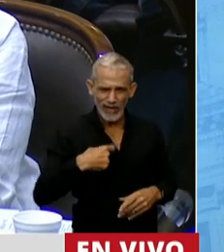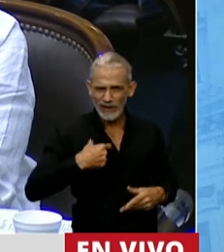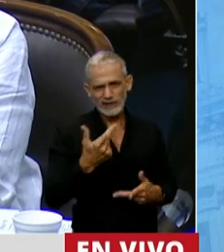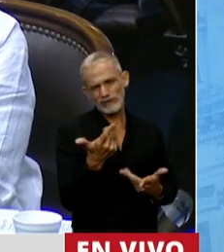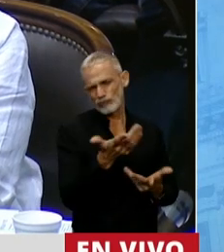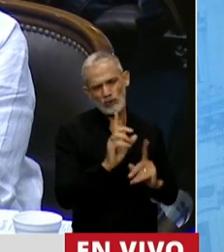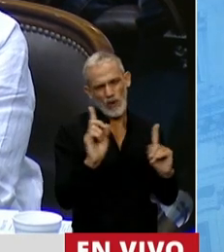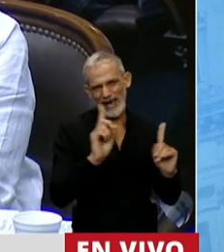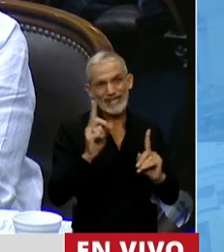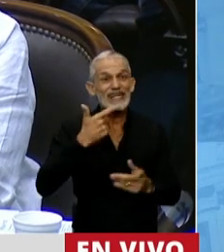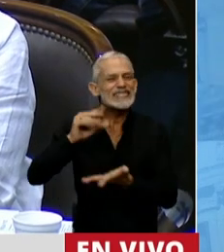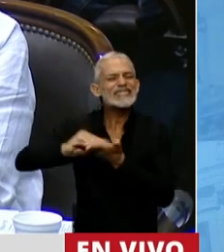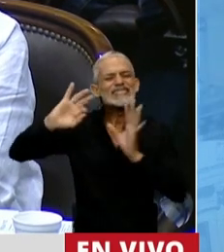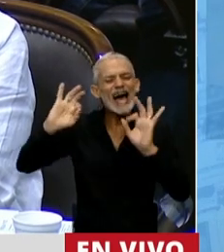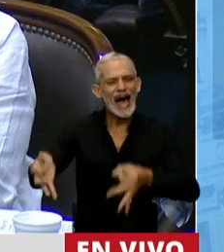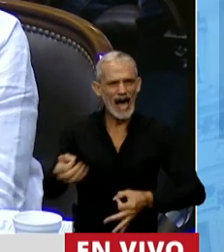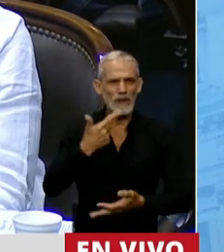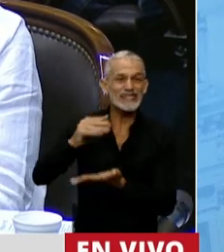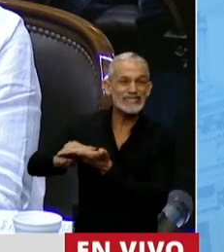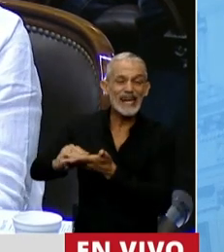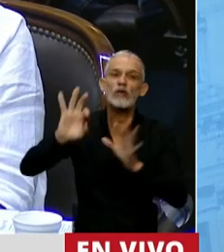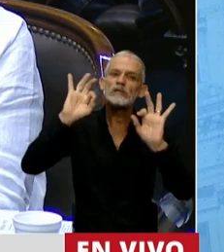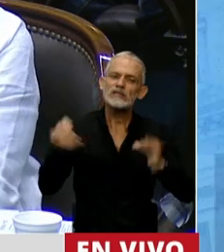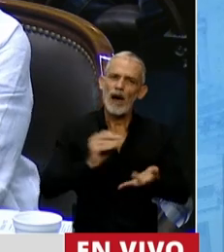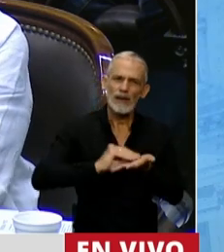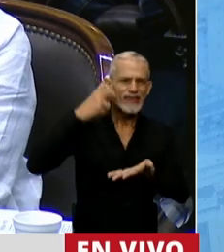el Senado y también está muy atenta a lo que pasa acá.